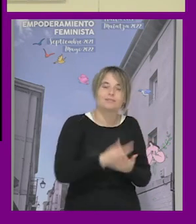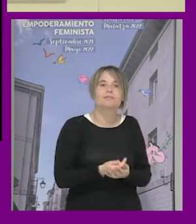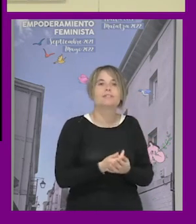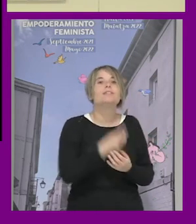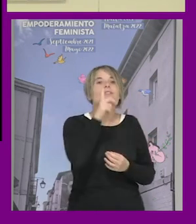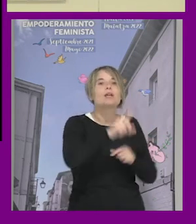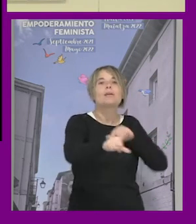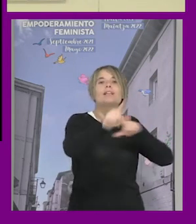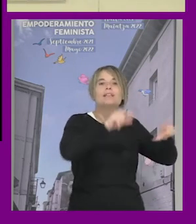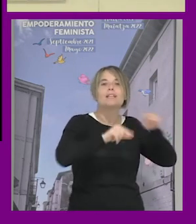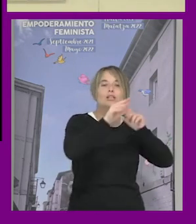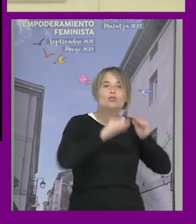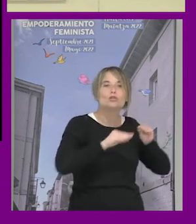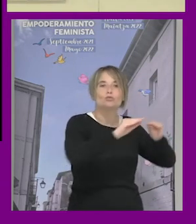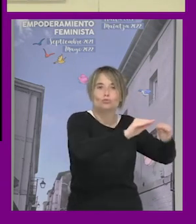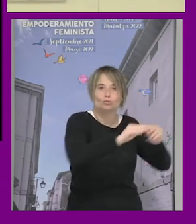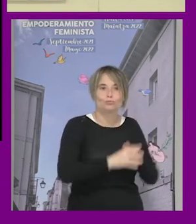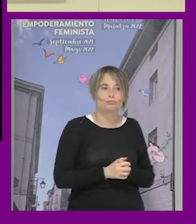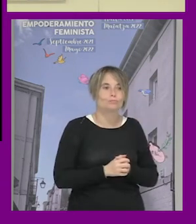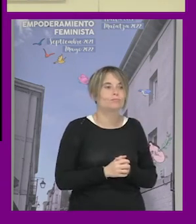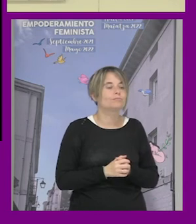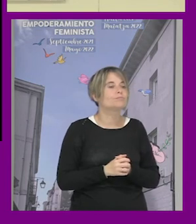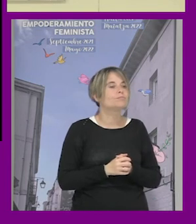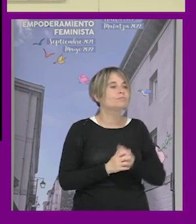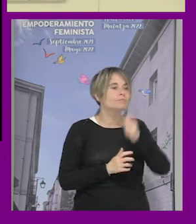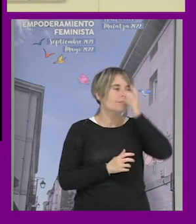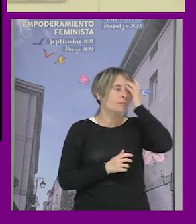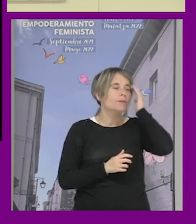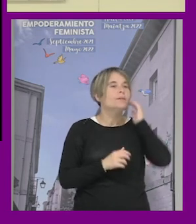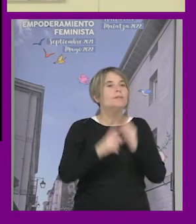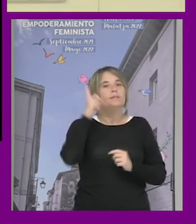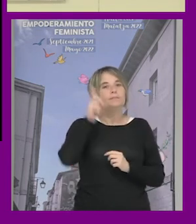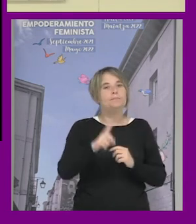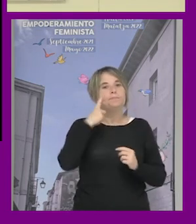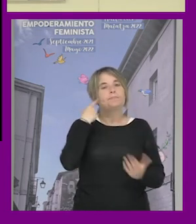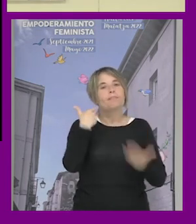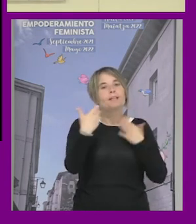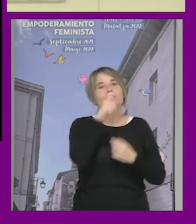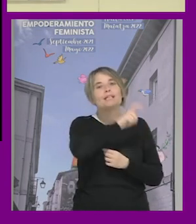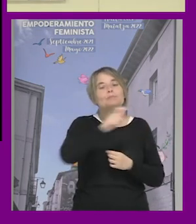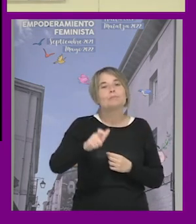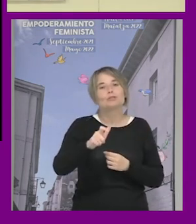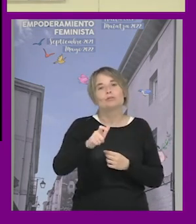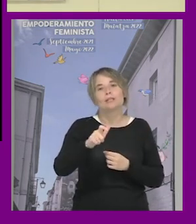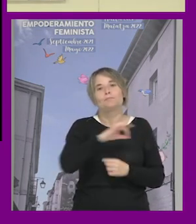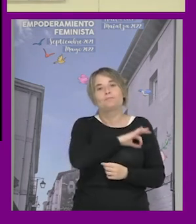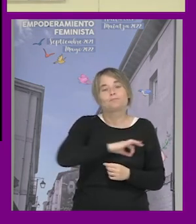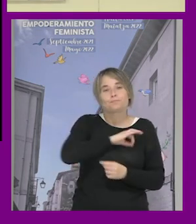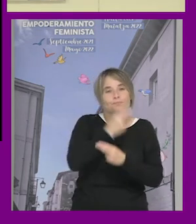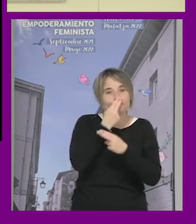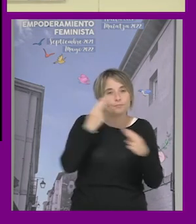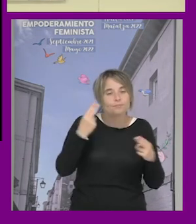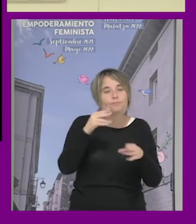y las decisiones lo tomen en cuenta por otro lado hicimos entrevistas a personal público identidades que hacen